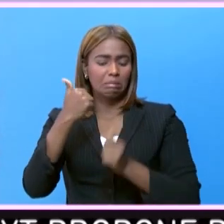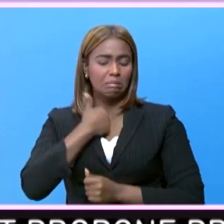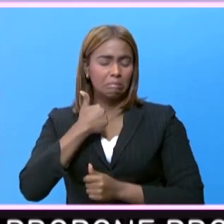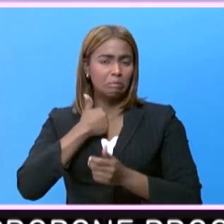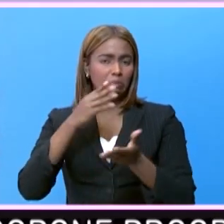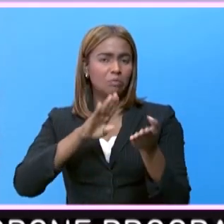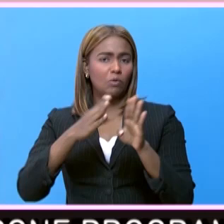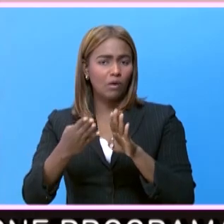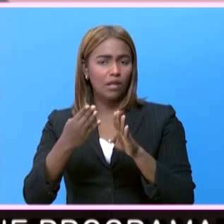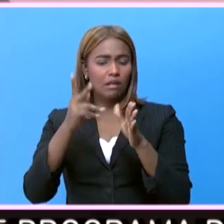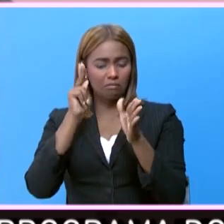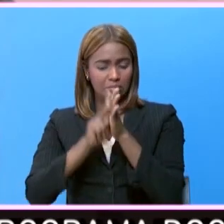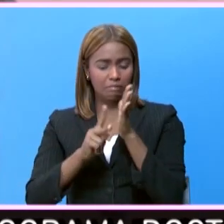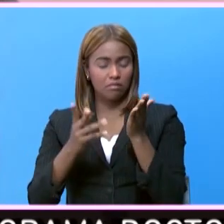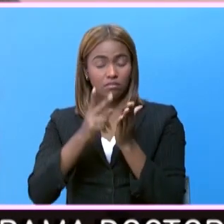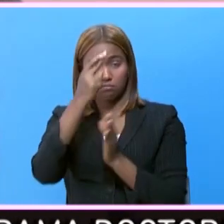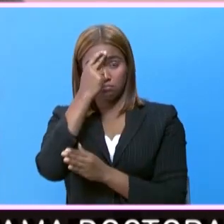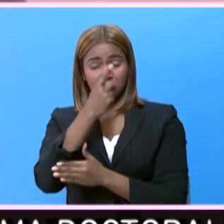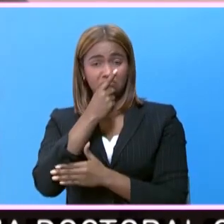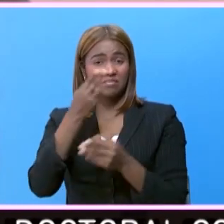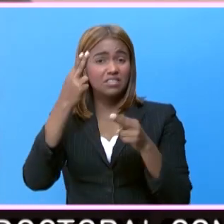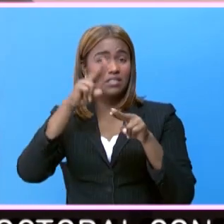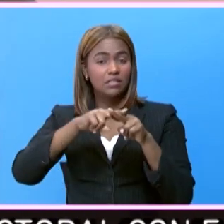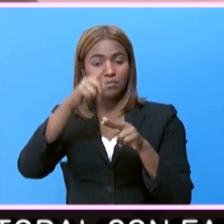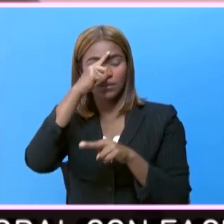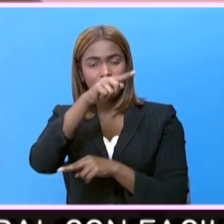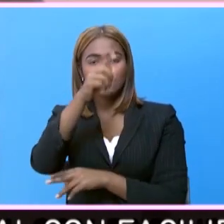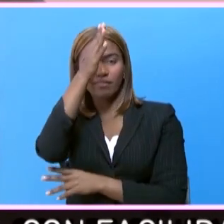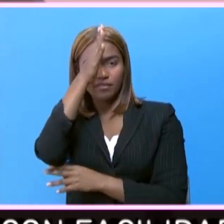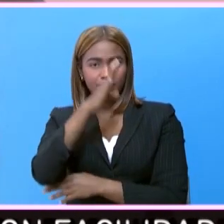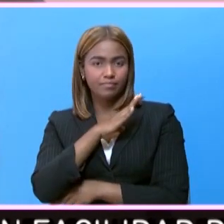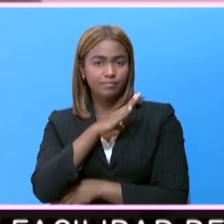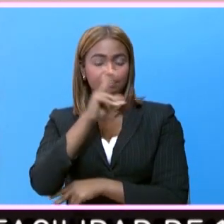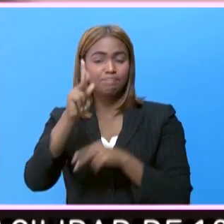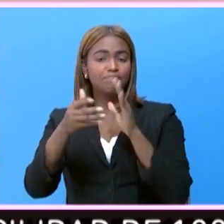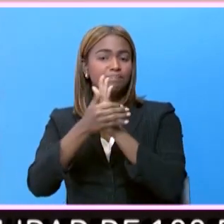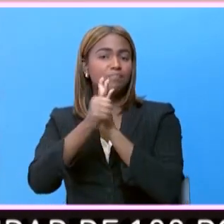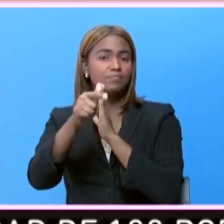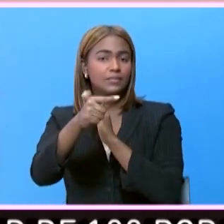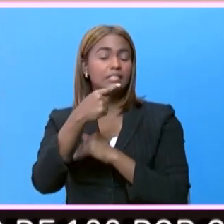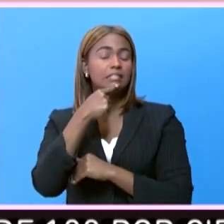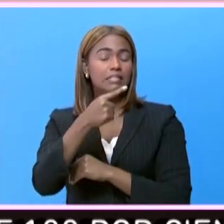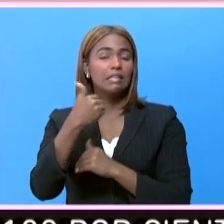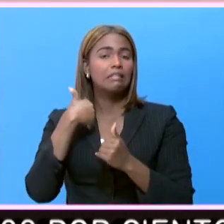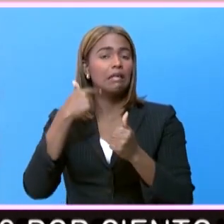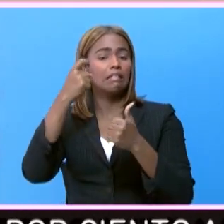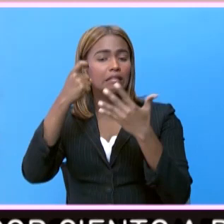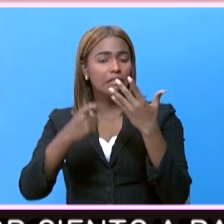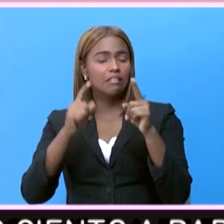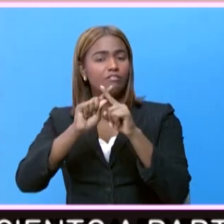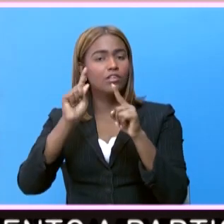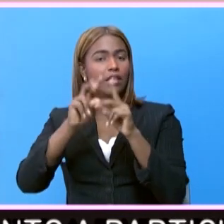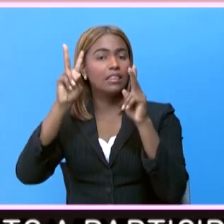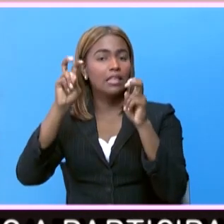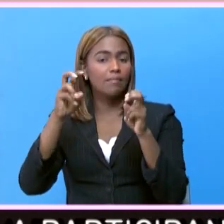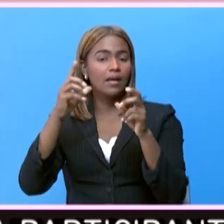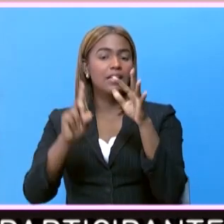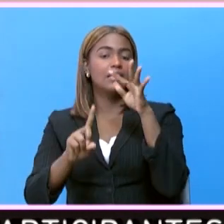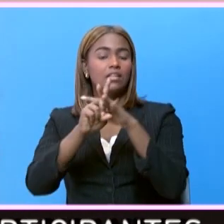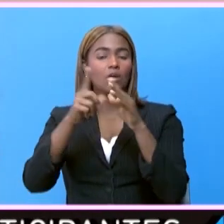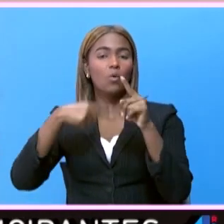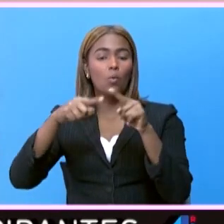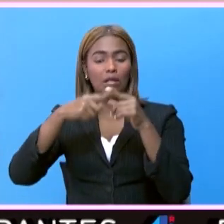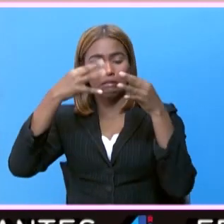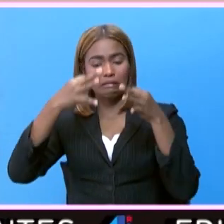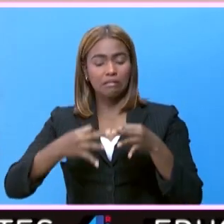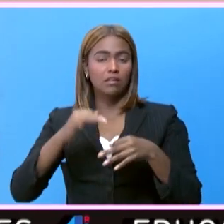que se han registrado en República Dominicana corresponden a hombres. Los expertos aseguran que existen varios factores que influyen en la toma de